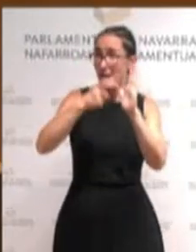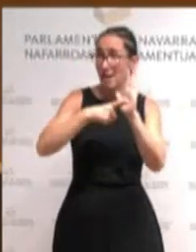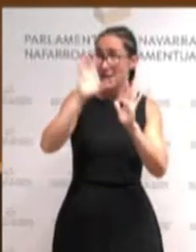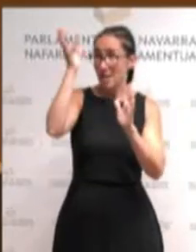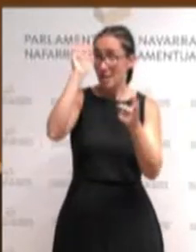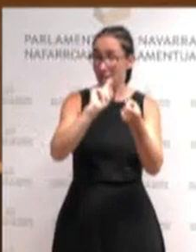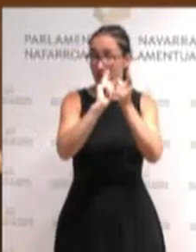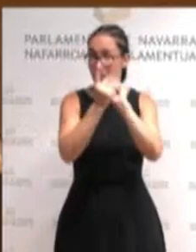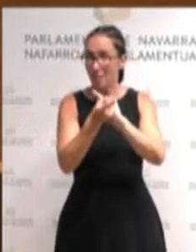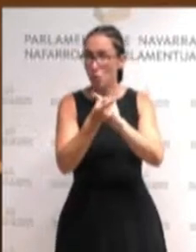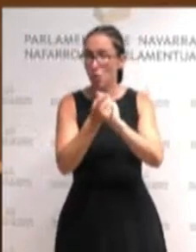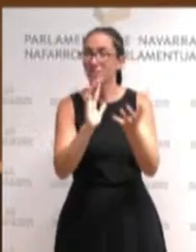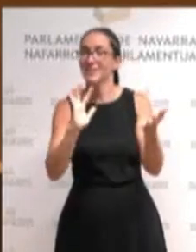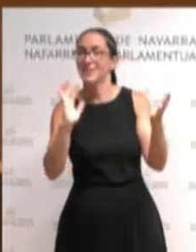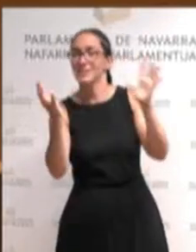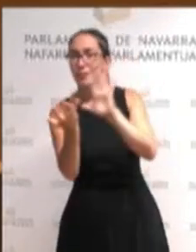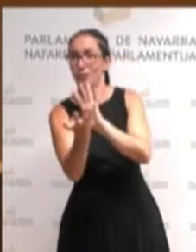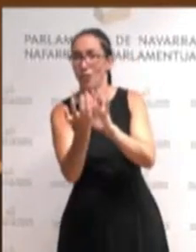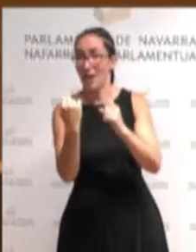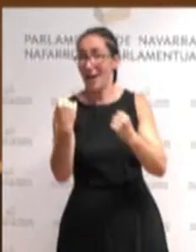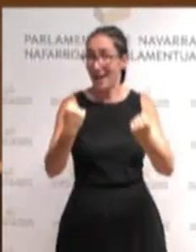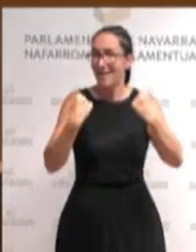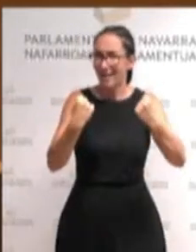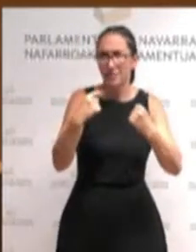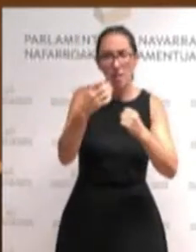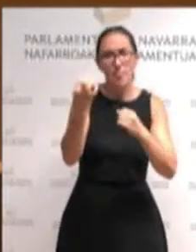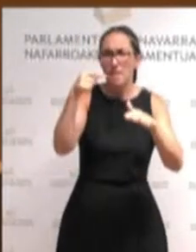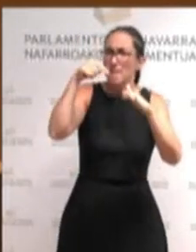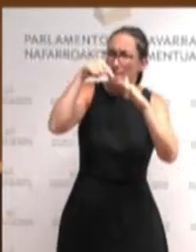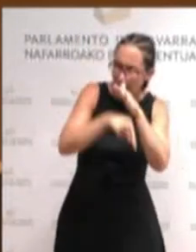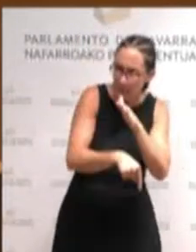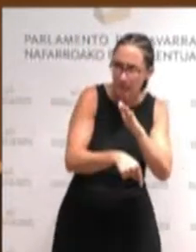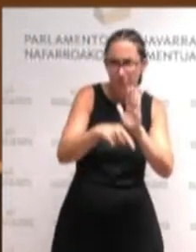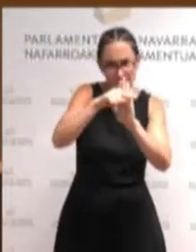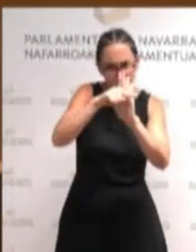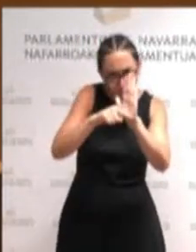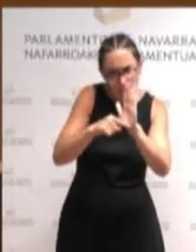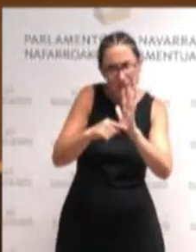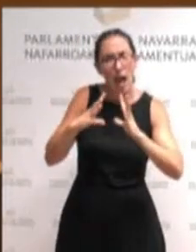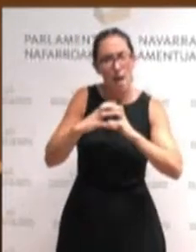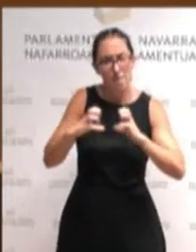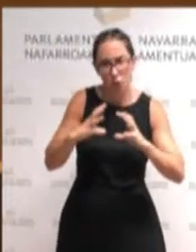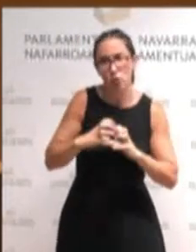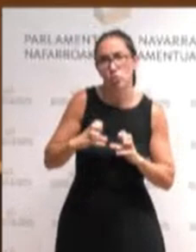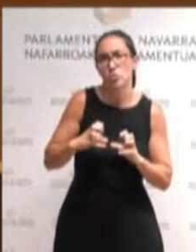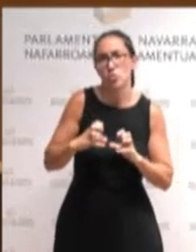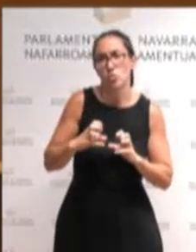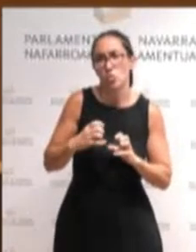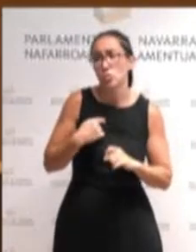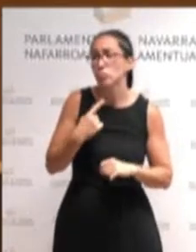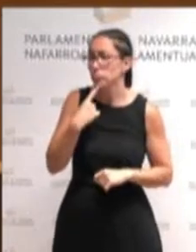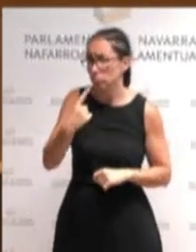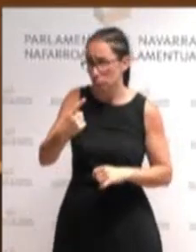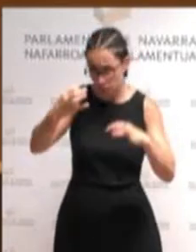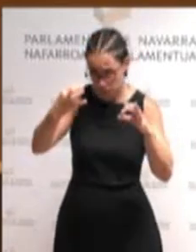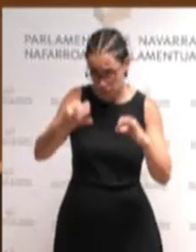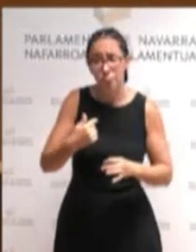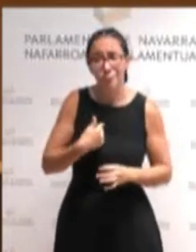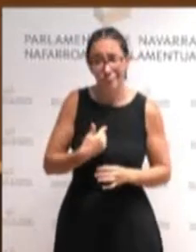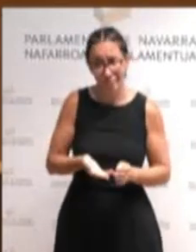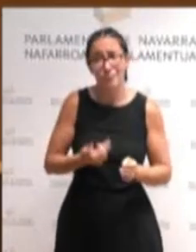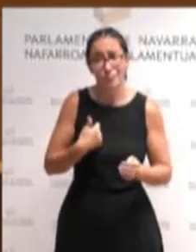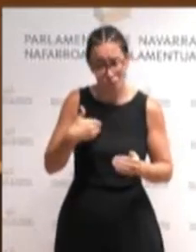energética requiere de un desarrollo profundo y ambicioso y les aseguro que vamos a ser muy exigencias